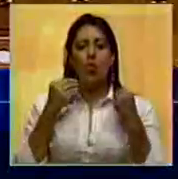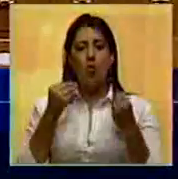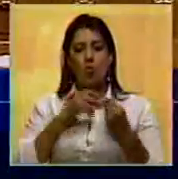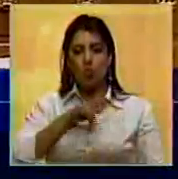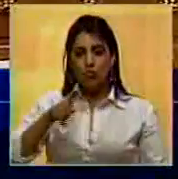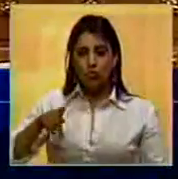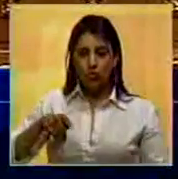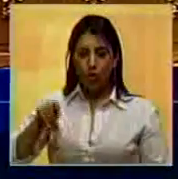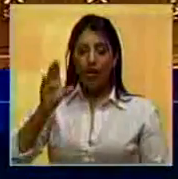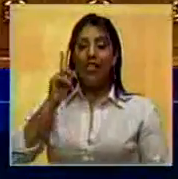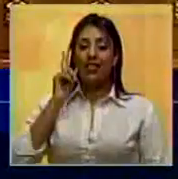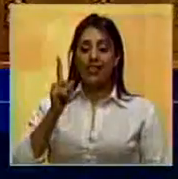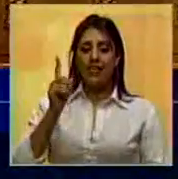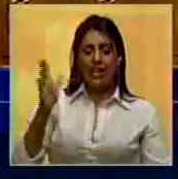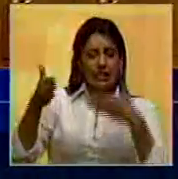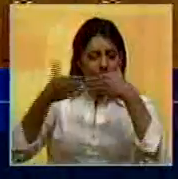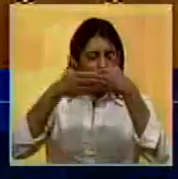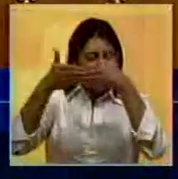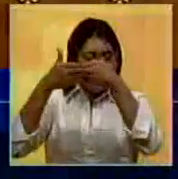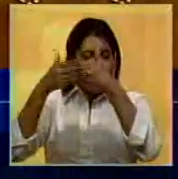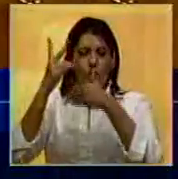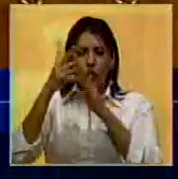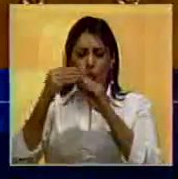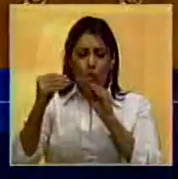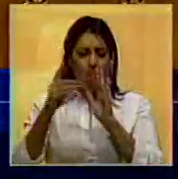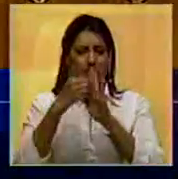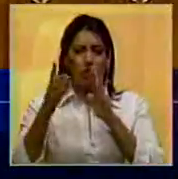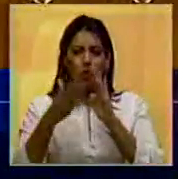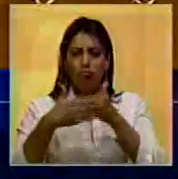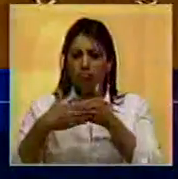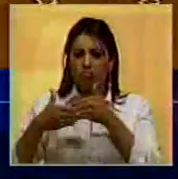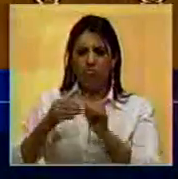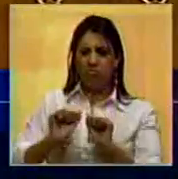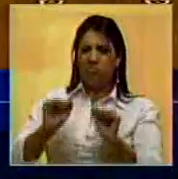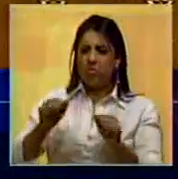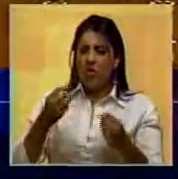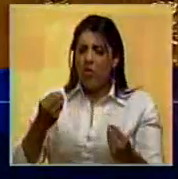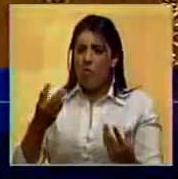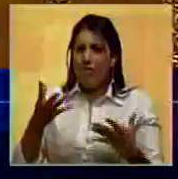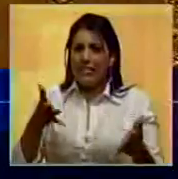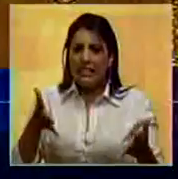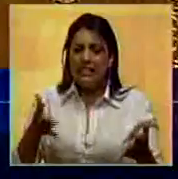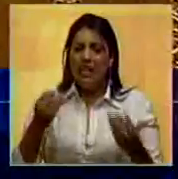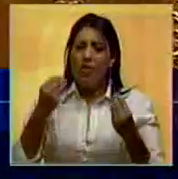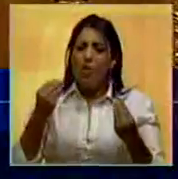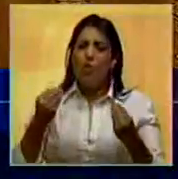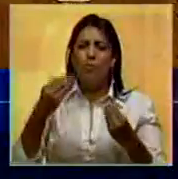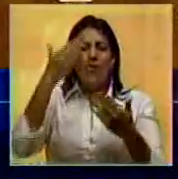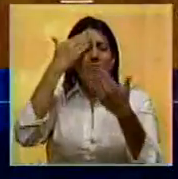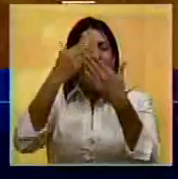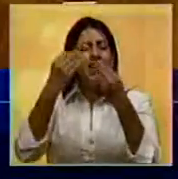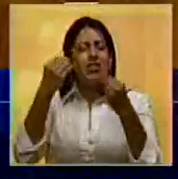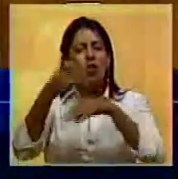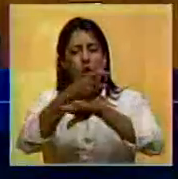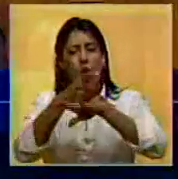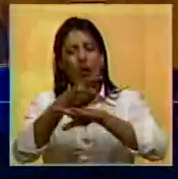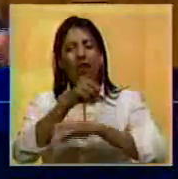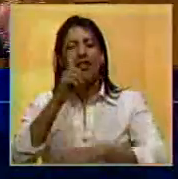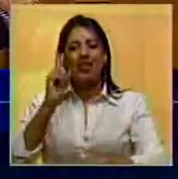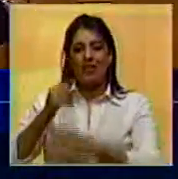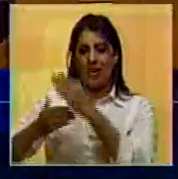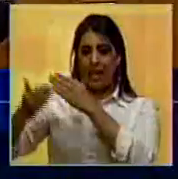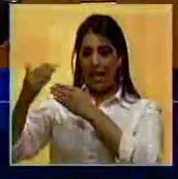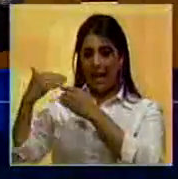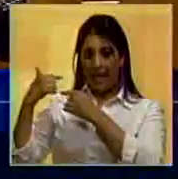nuestro al que se le han cerrado todos sus derechos constitucionales que hacer frente a un gobierno que pasó